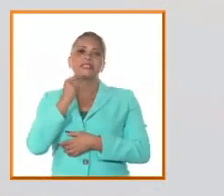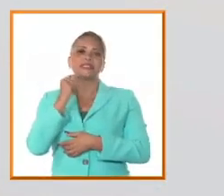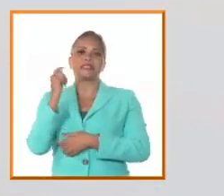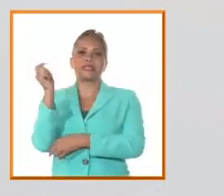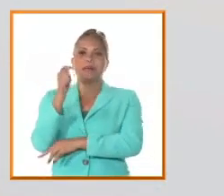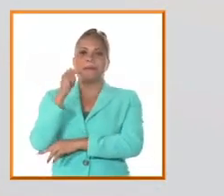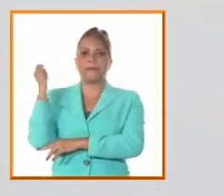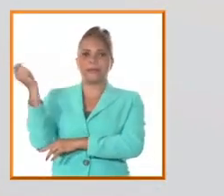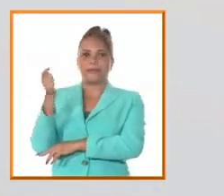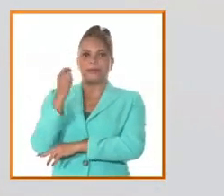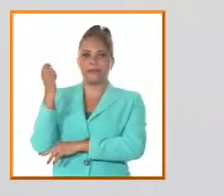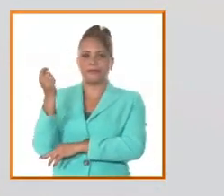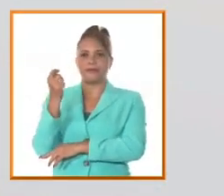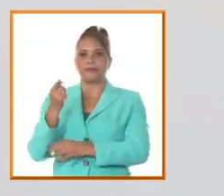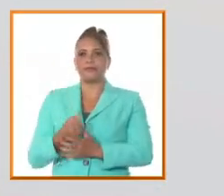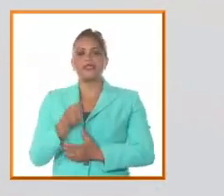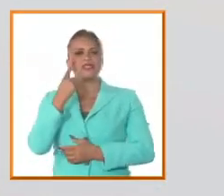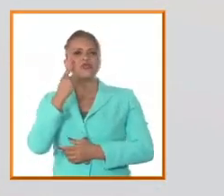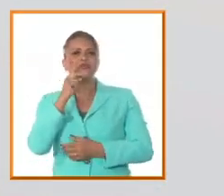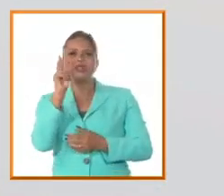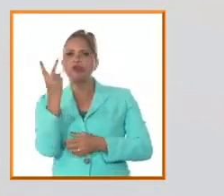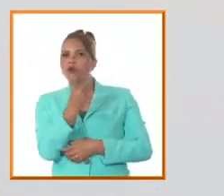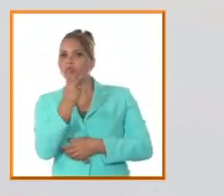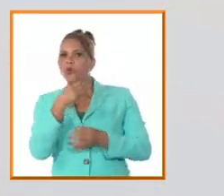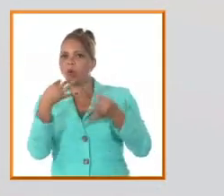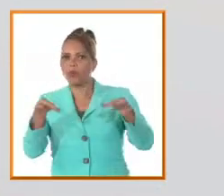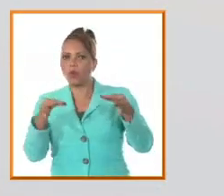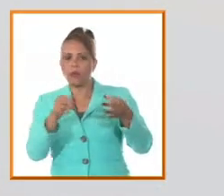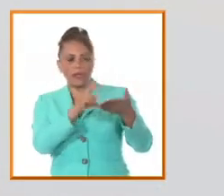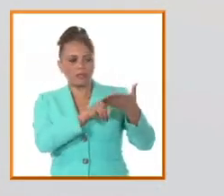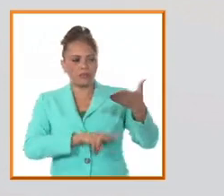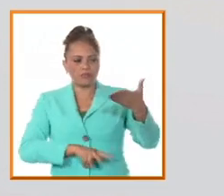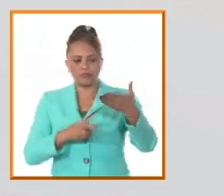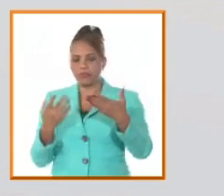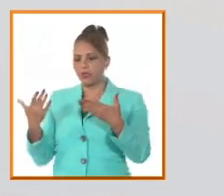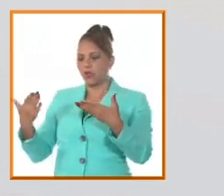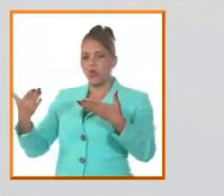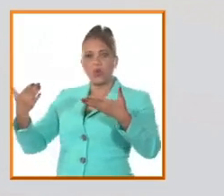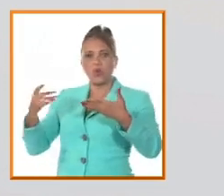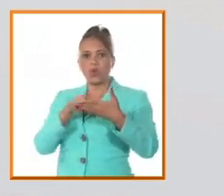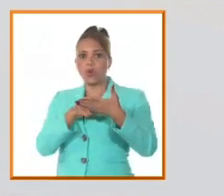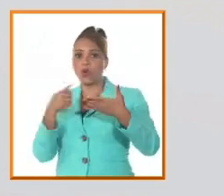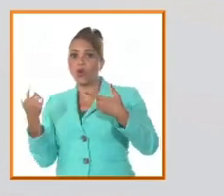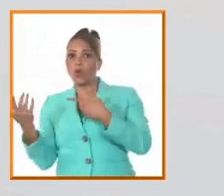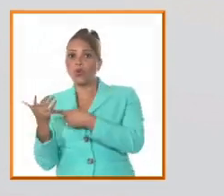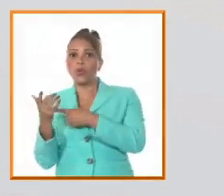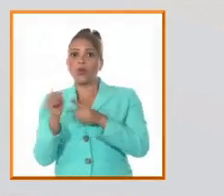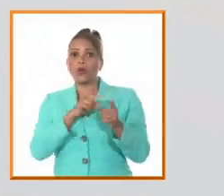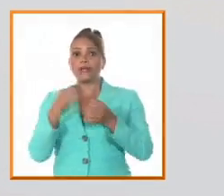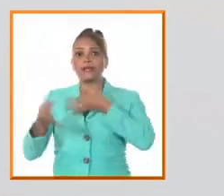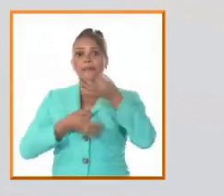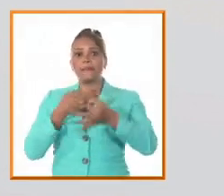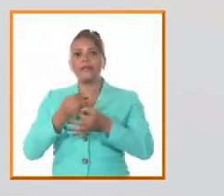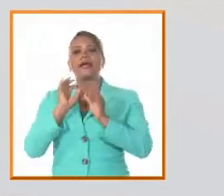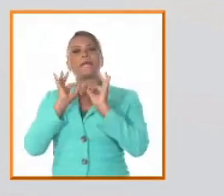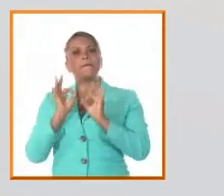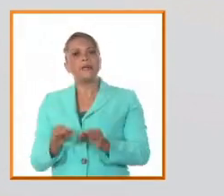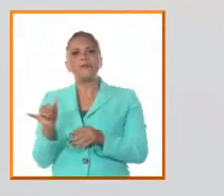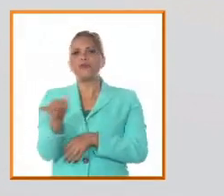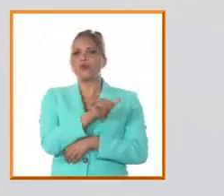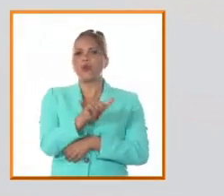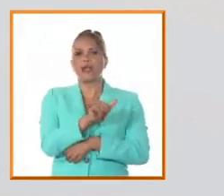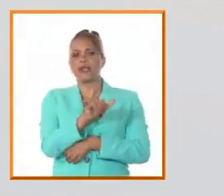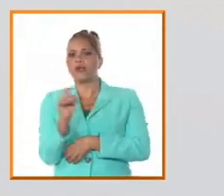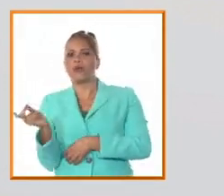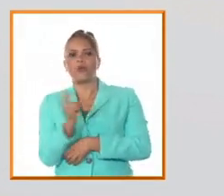más tarde. Si tú lees los dos documentos te vas a dar cuenta que los mismos elementos de agravio que se mencionan en uno están presentes en